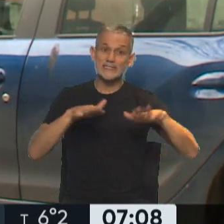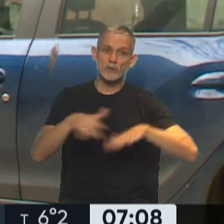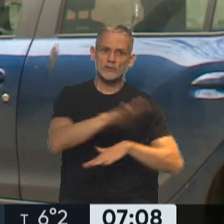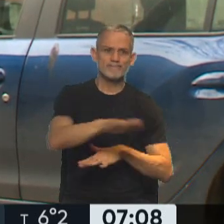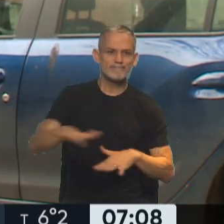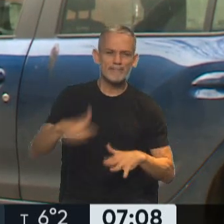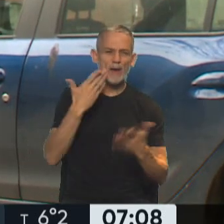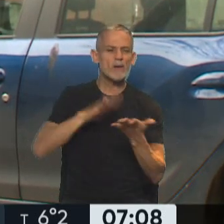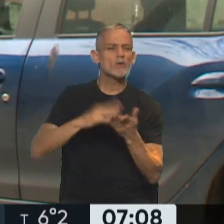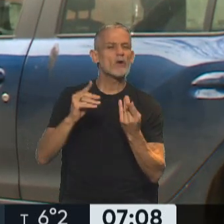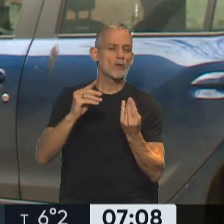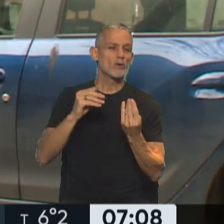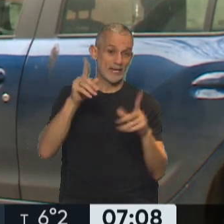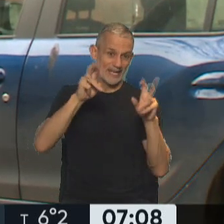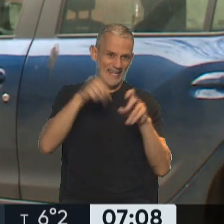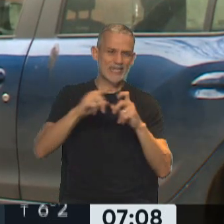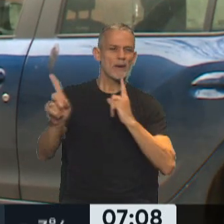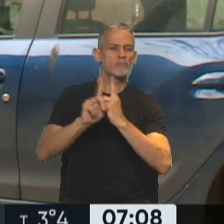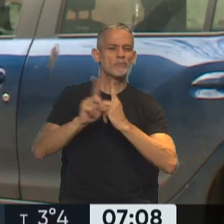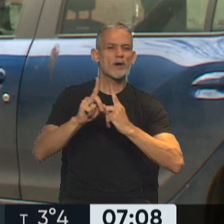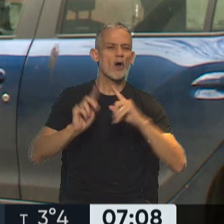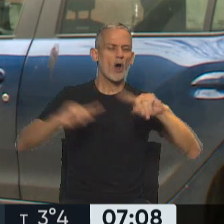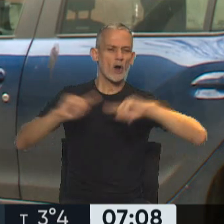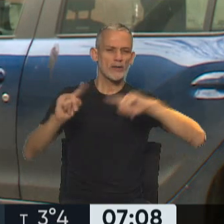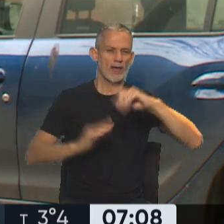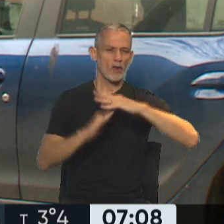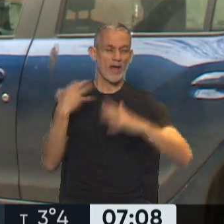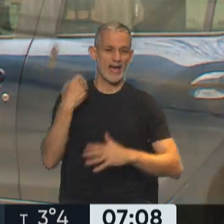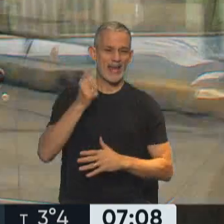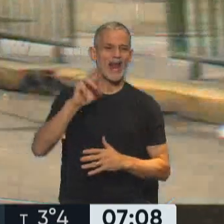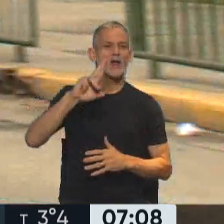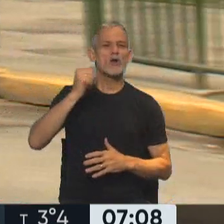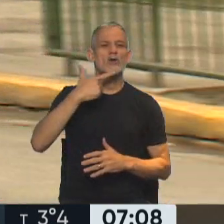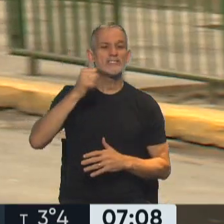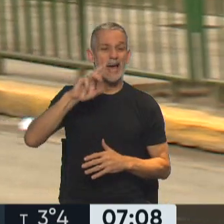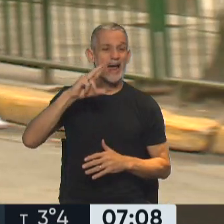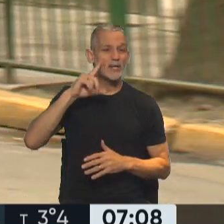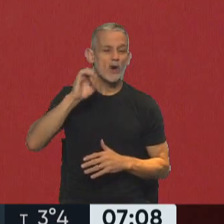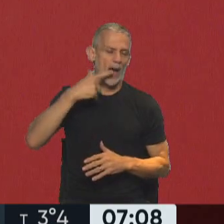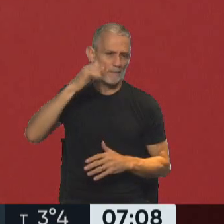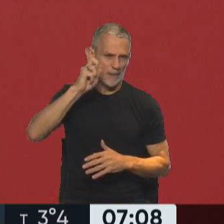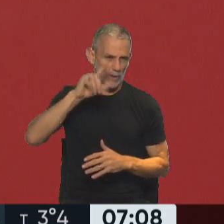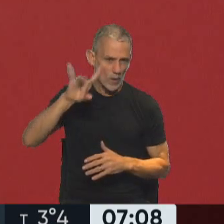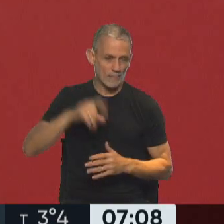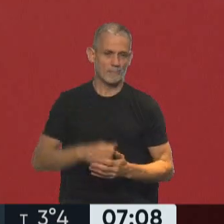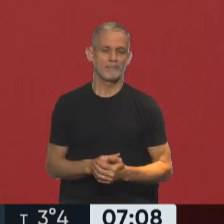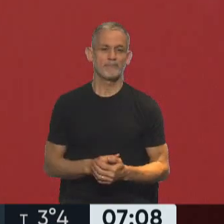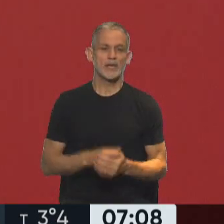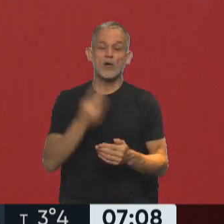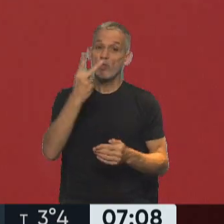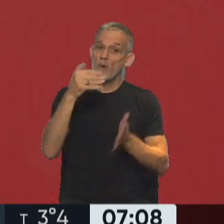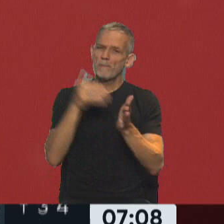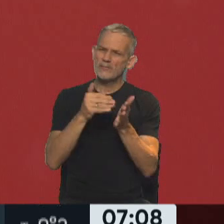hablamos con la coordinadora nacional del Foro por la Niñez, Rosario Arsperué, y esto decía. Hay alrededor de 2